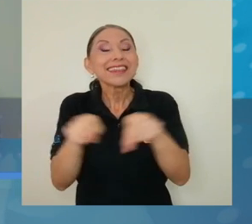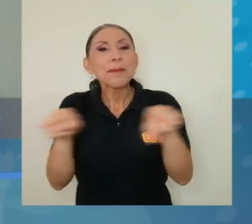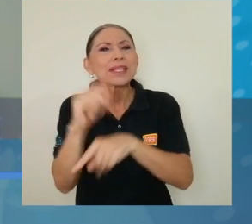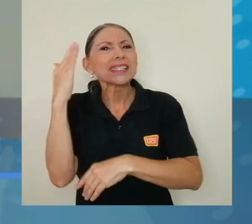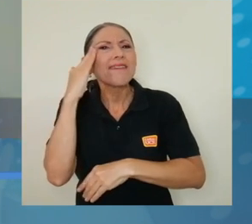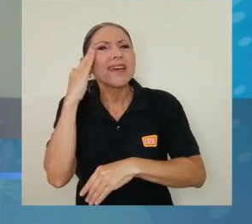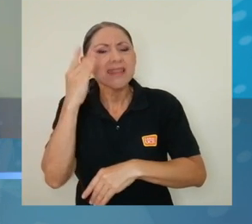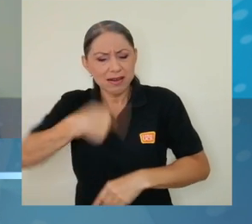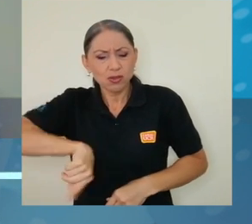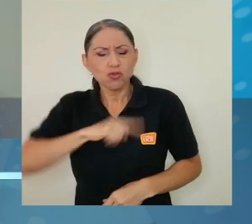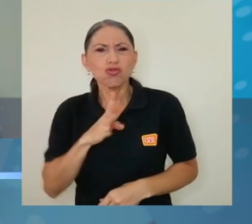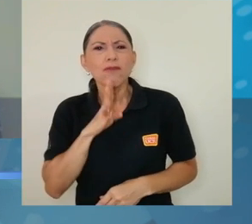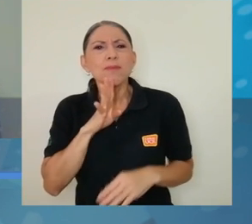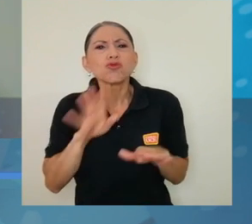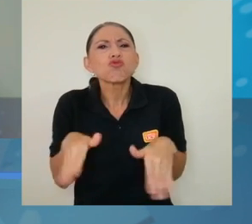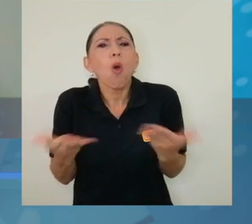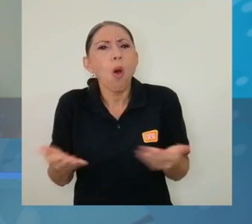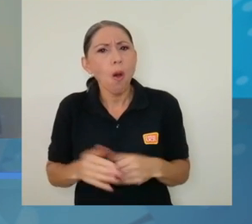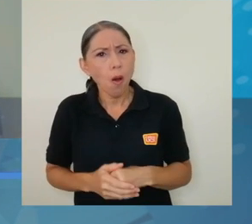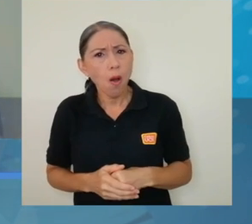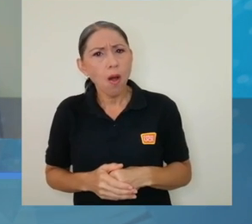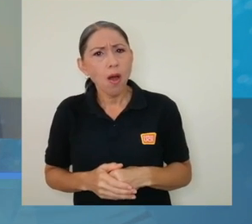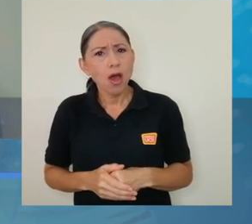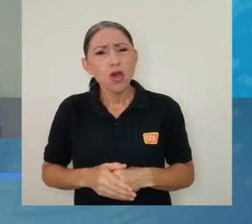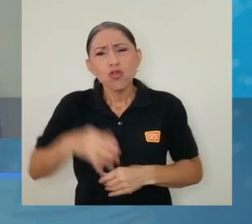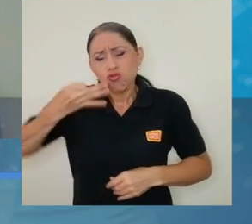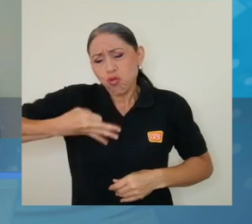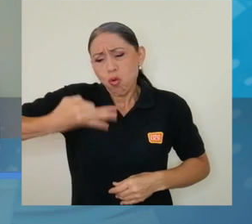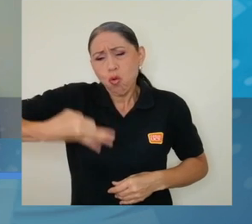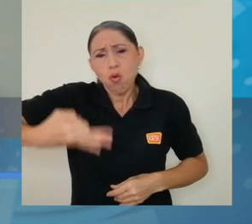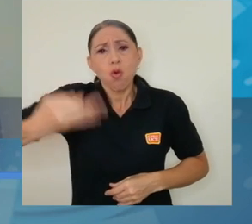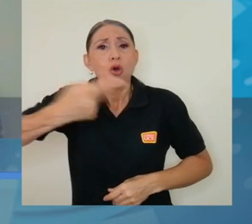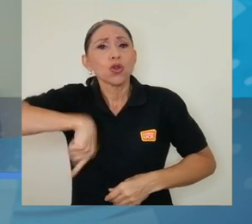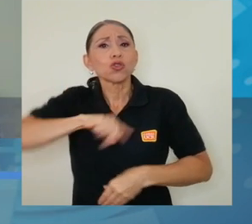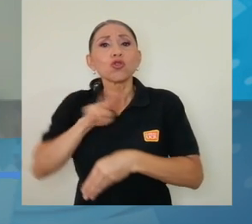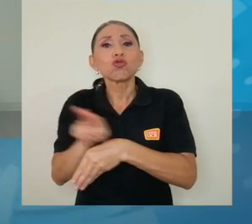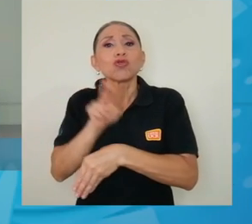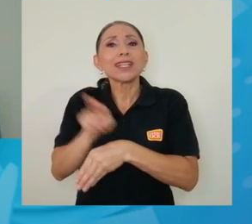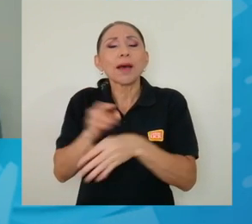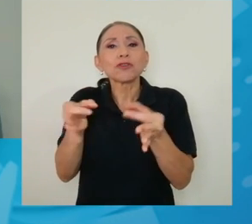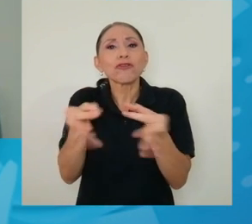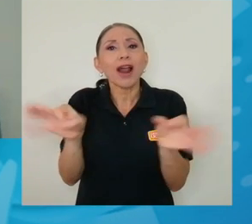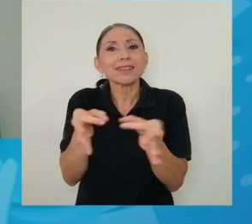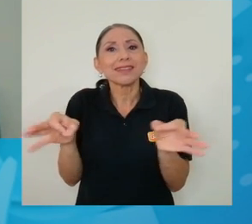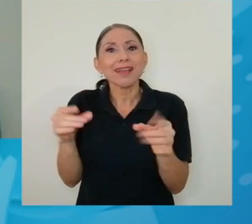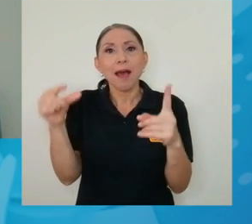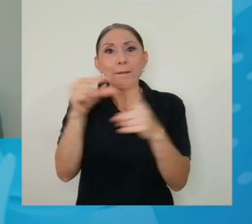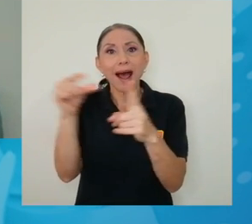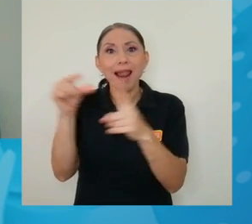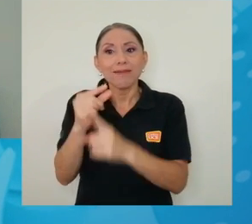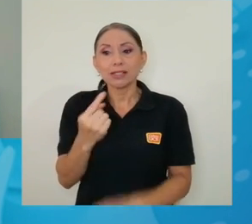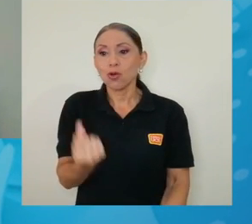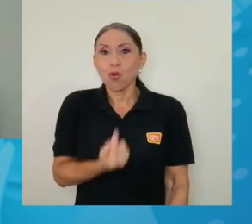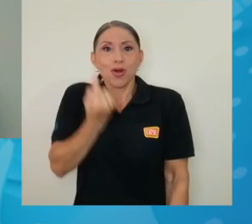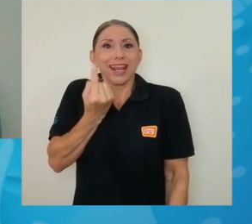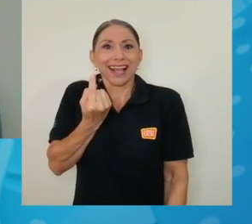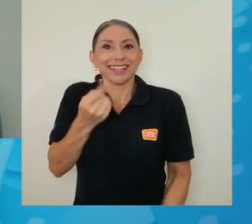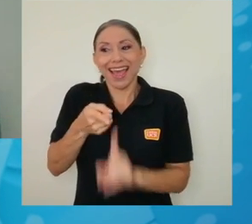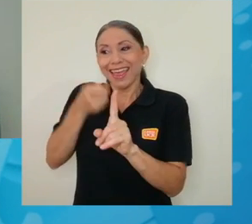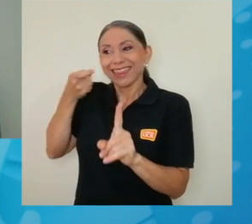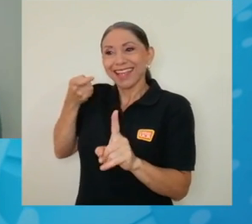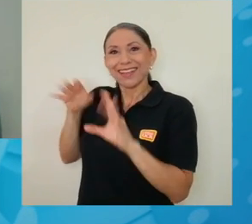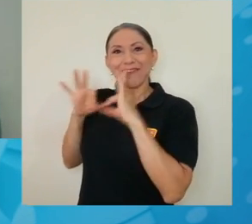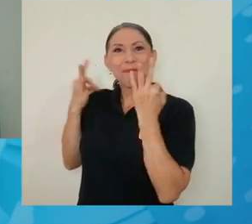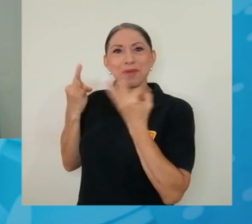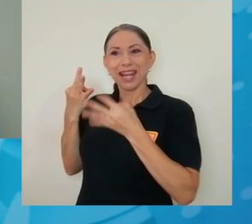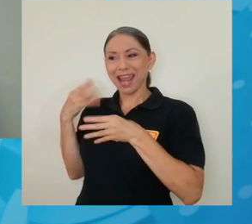cómo hablamos, cómo hablamos, porque a diario utilizamos frases, utilizamos palabras que son únicas, que vienen